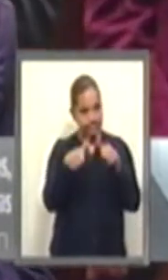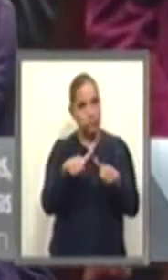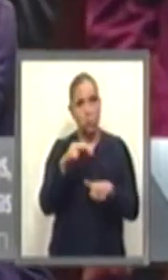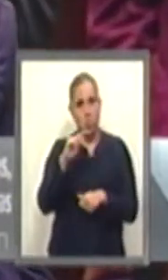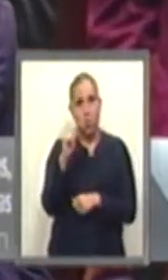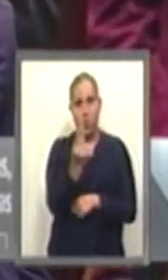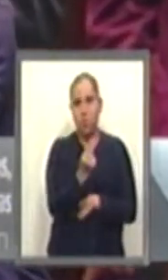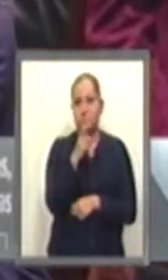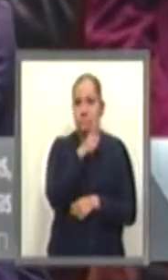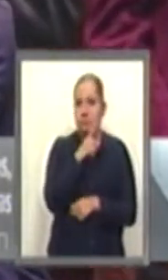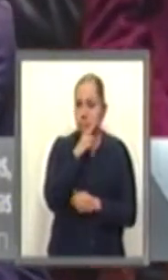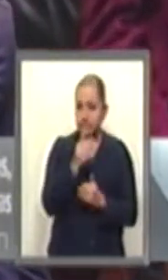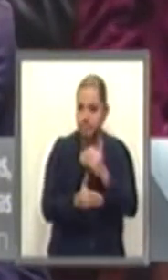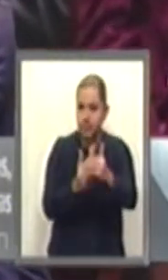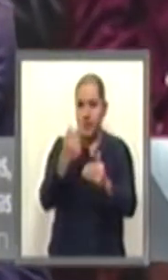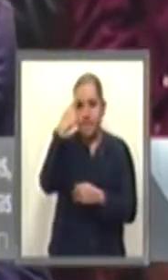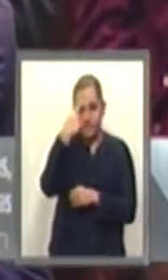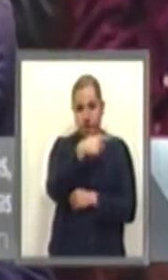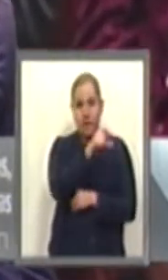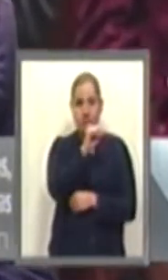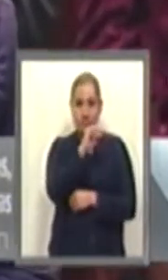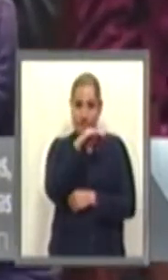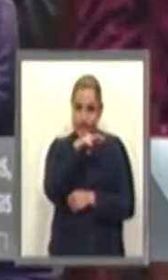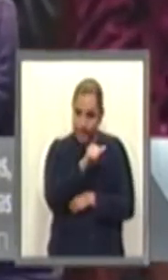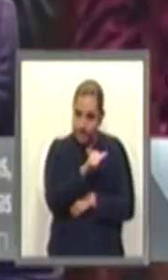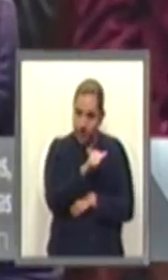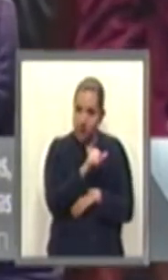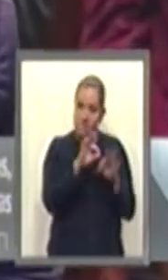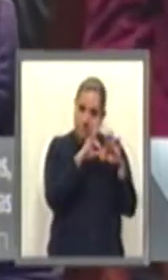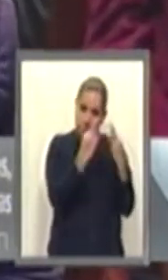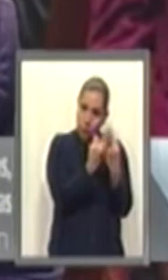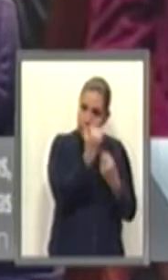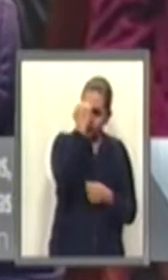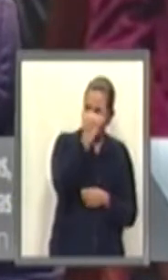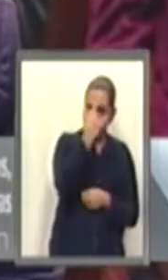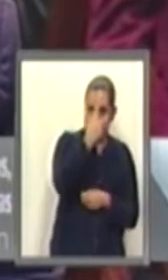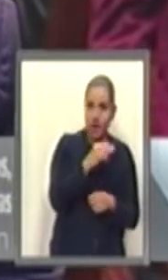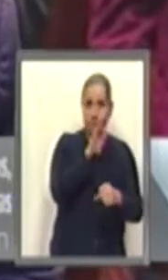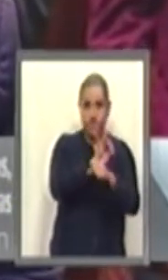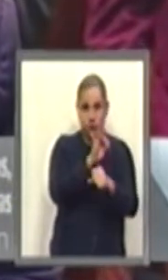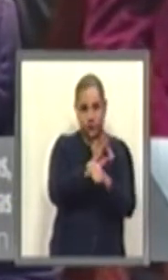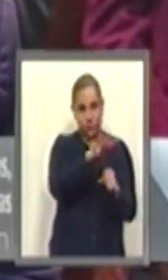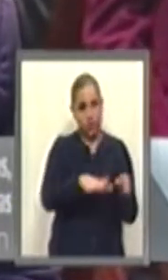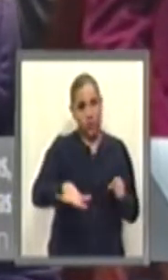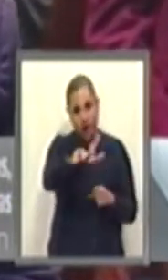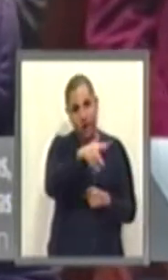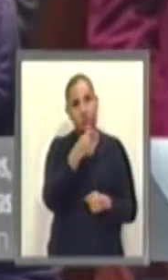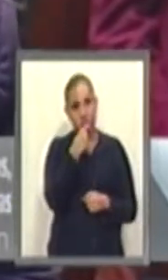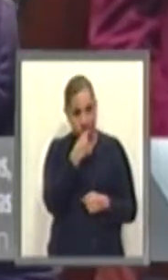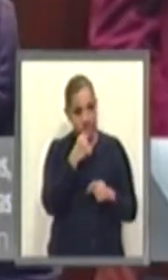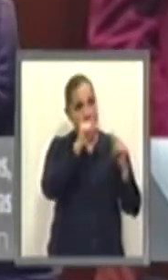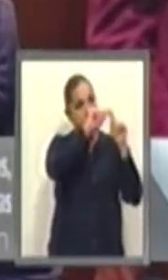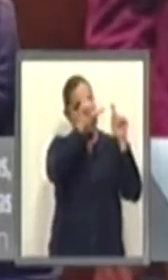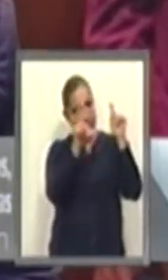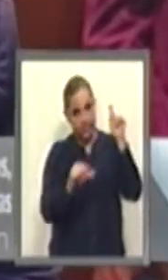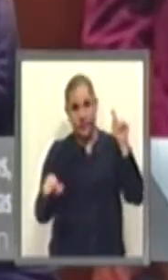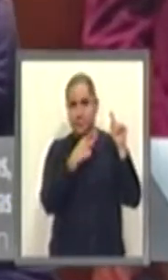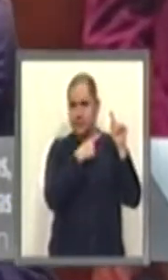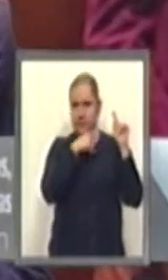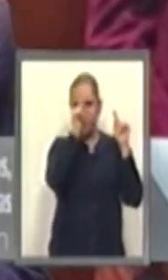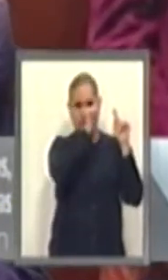brevedad el sistema de protección de la niñez en todo el país, en su conjunto, funcione de manera integral.